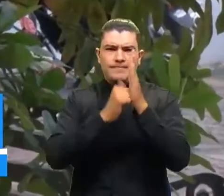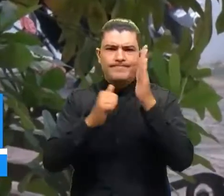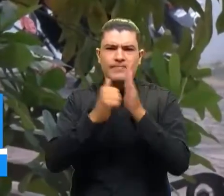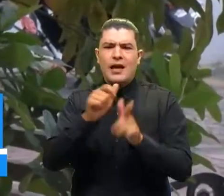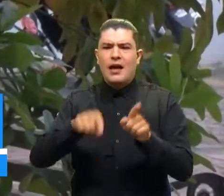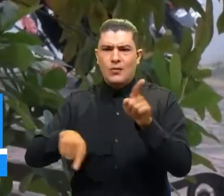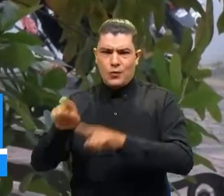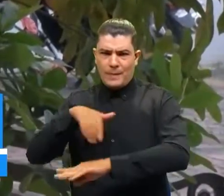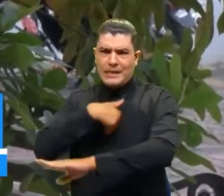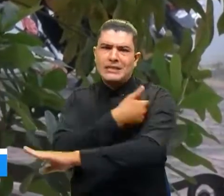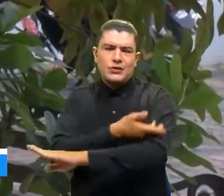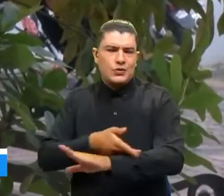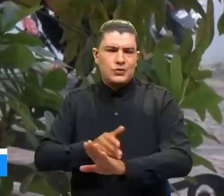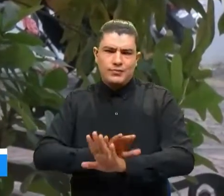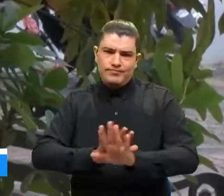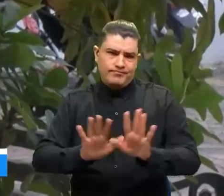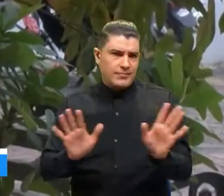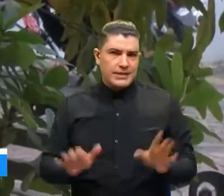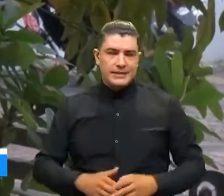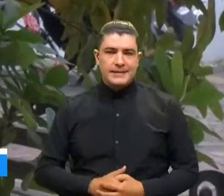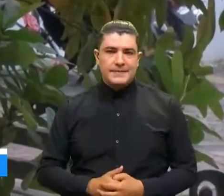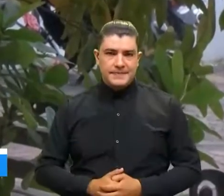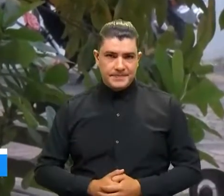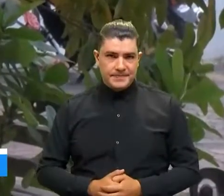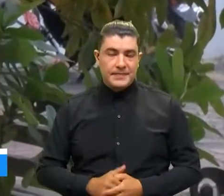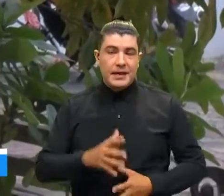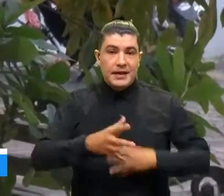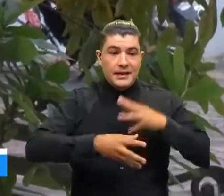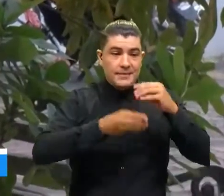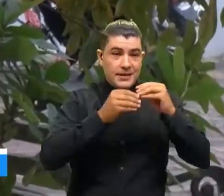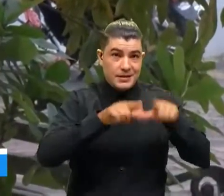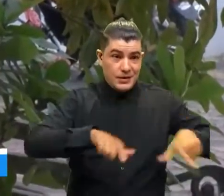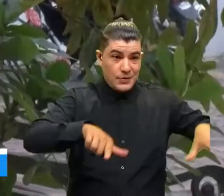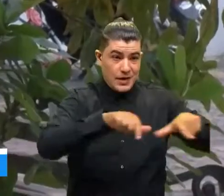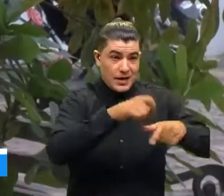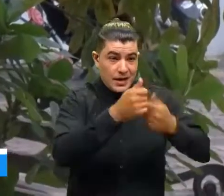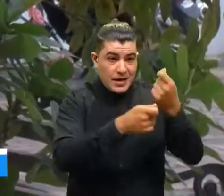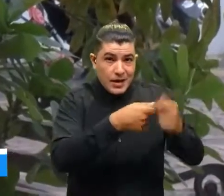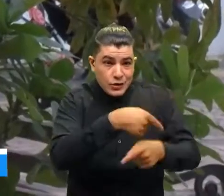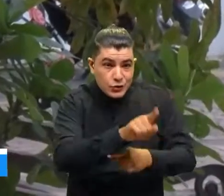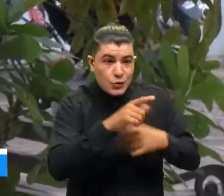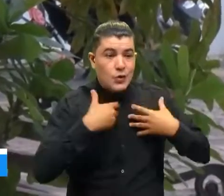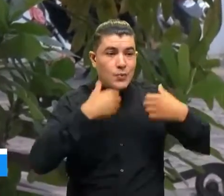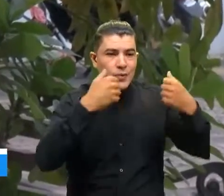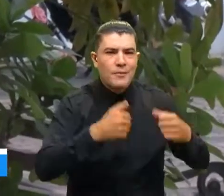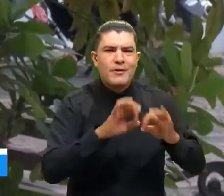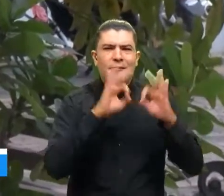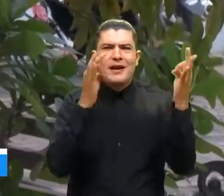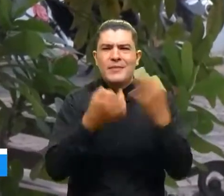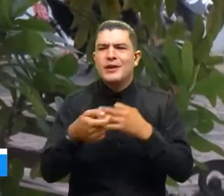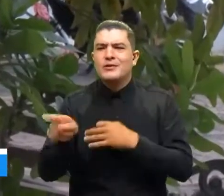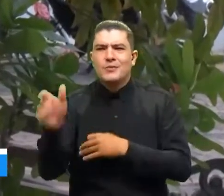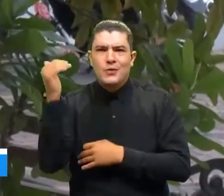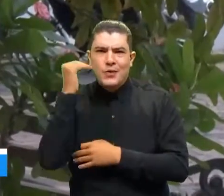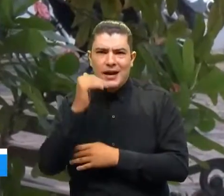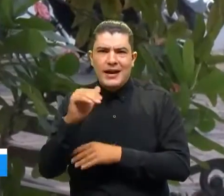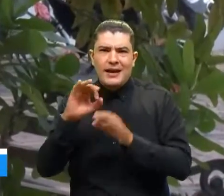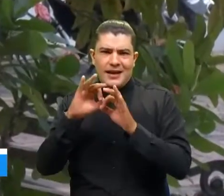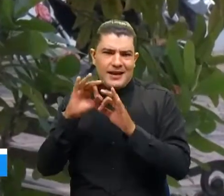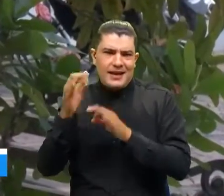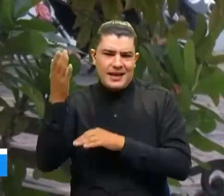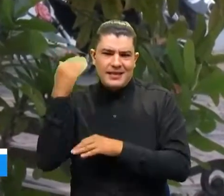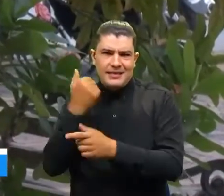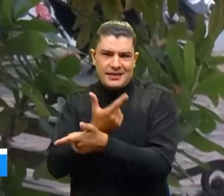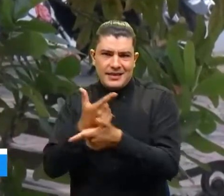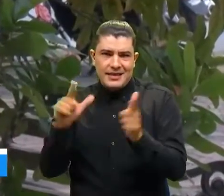millones de pesos. Asimismo, también se pudo conocer que el dueño del local comercial es familiar de la mujer que fue liberada el pasado sábado